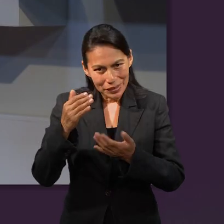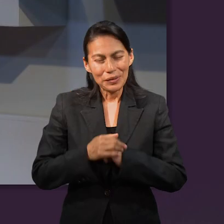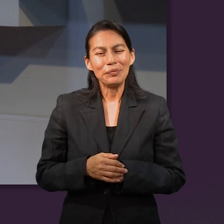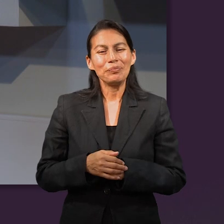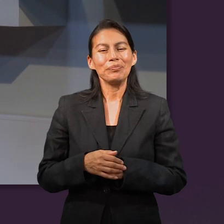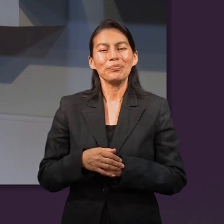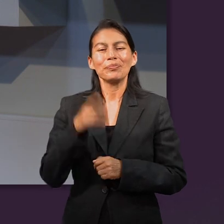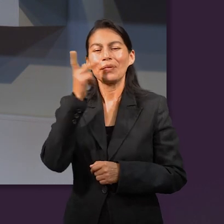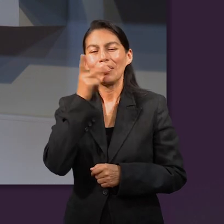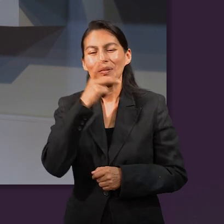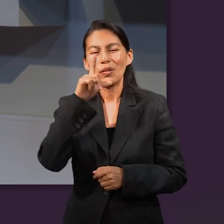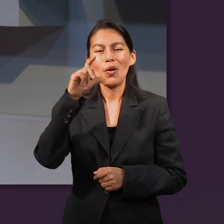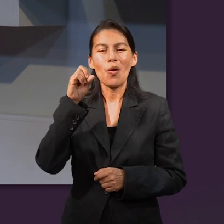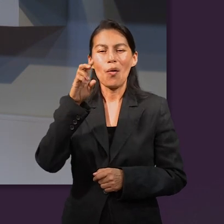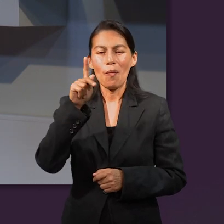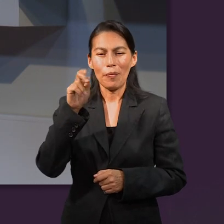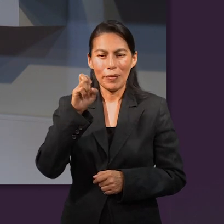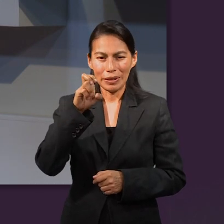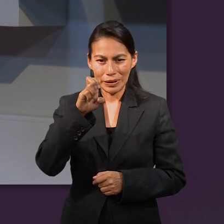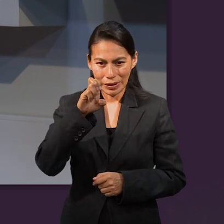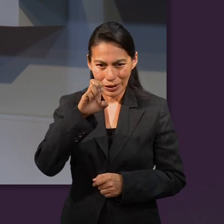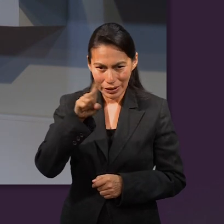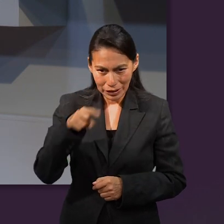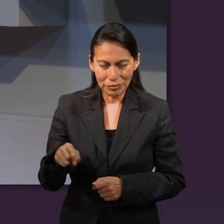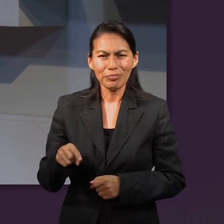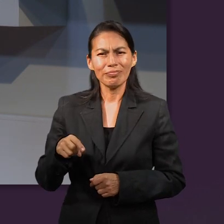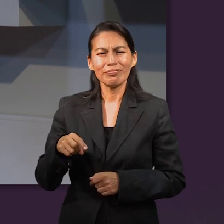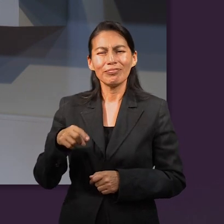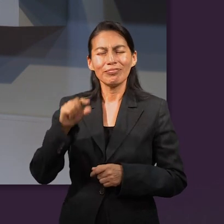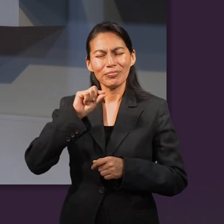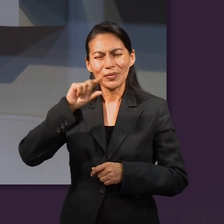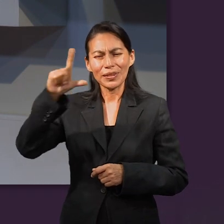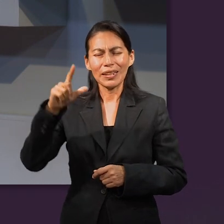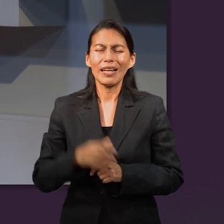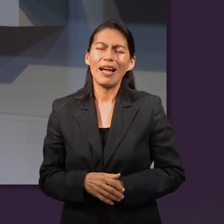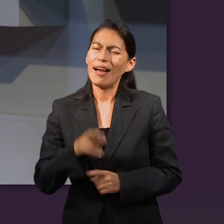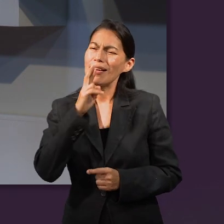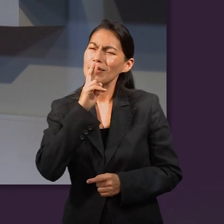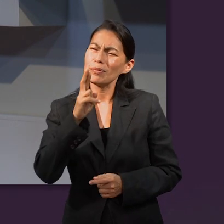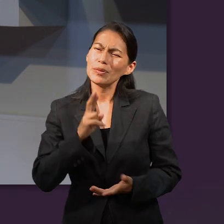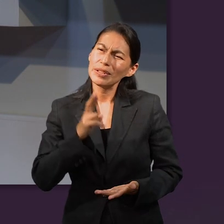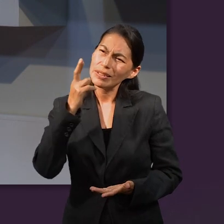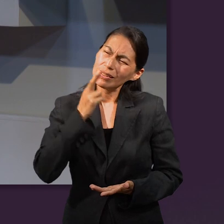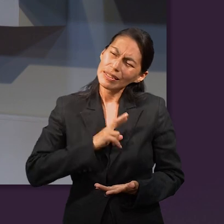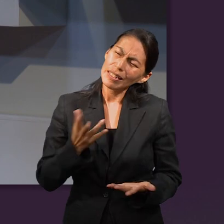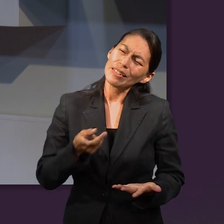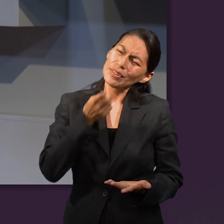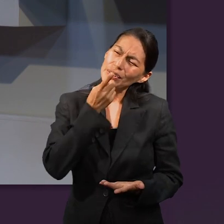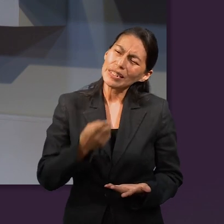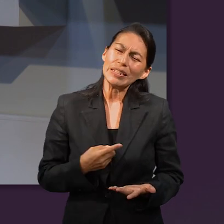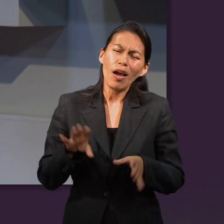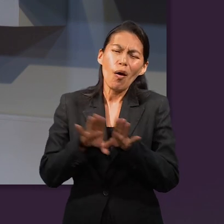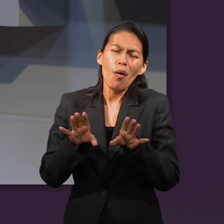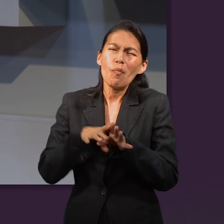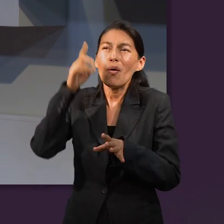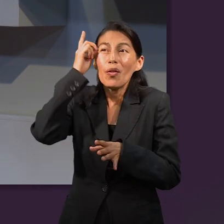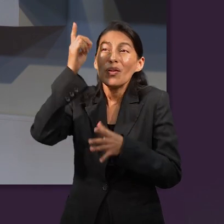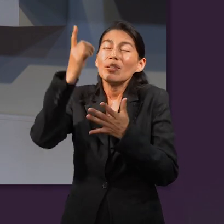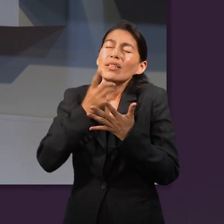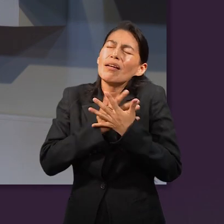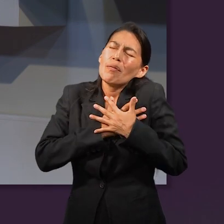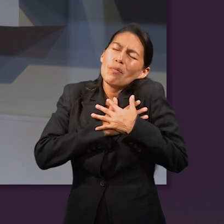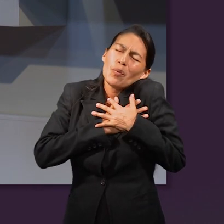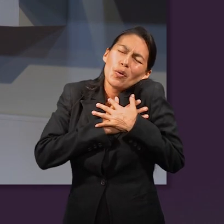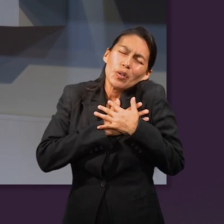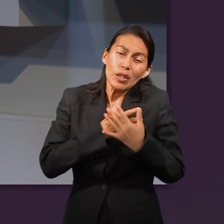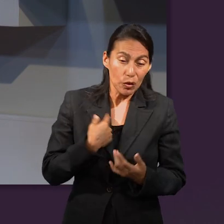Muchas gracias a nuestro experto, el Pastor López, por esta interesante respuesta que nos deja reflexionando acerca del amor de